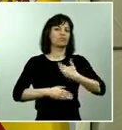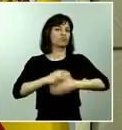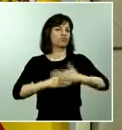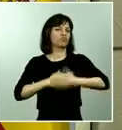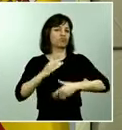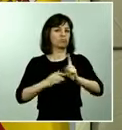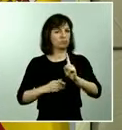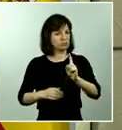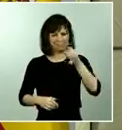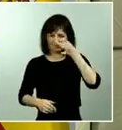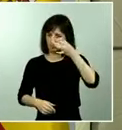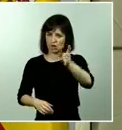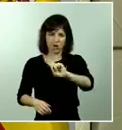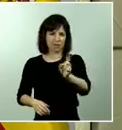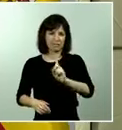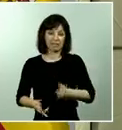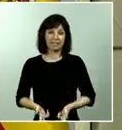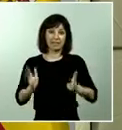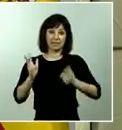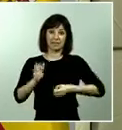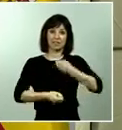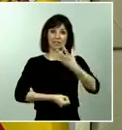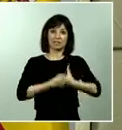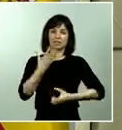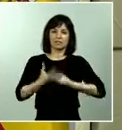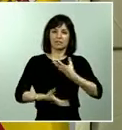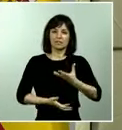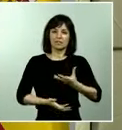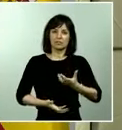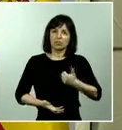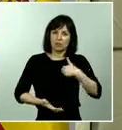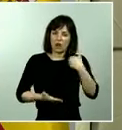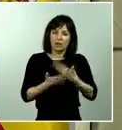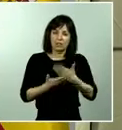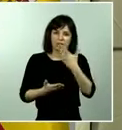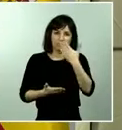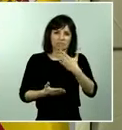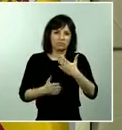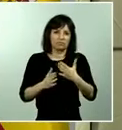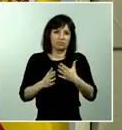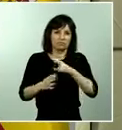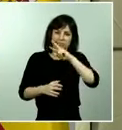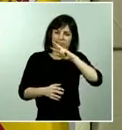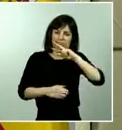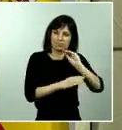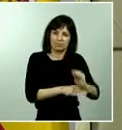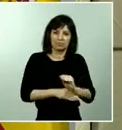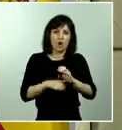la libertad de expresión es algo que yo me atrevería a decir sagrado y que está reconocido en nuestra constitución